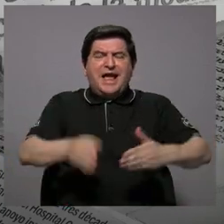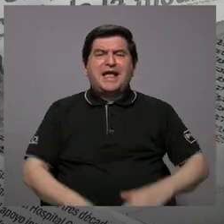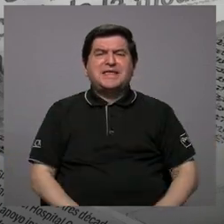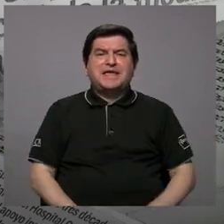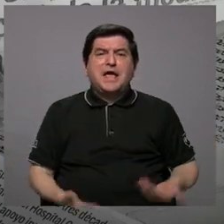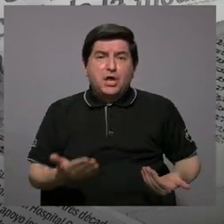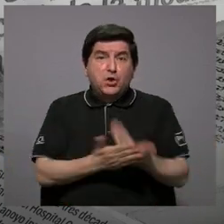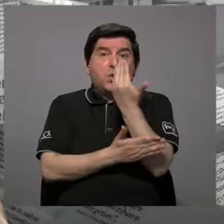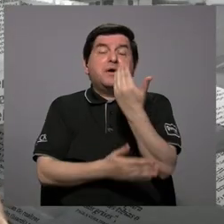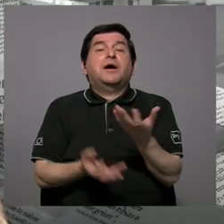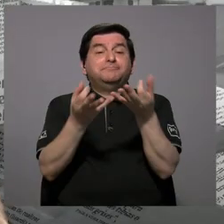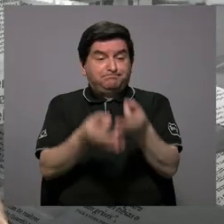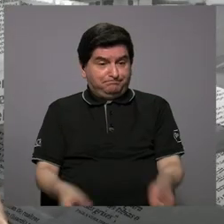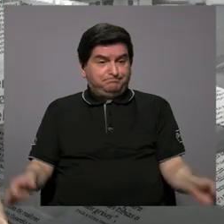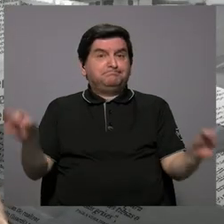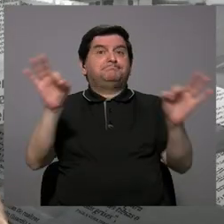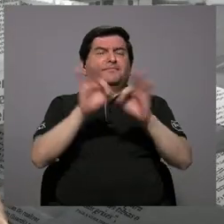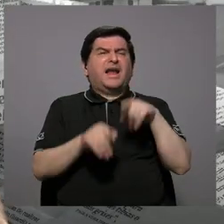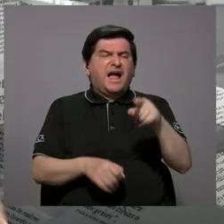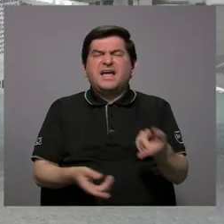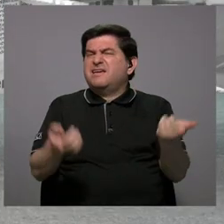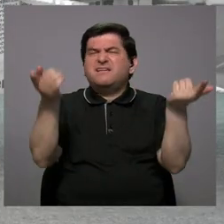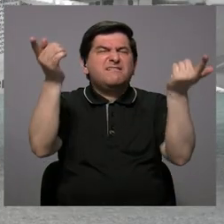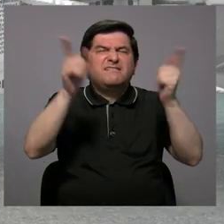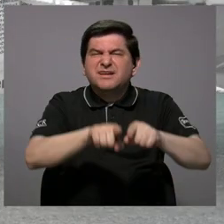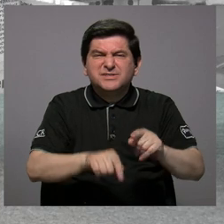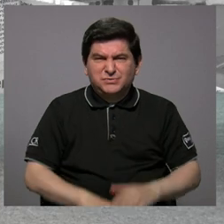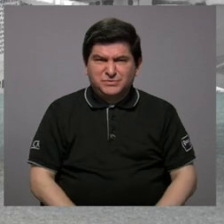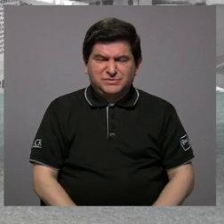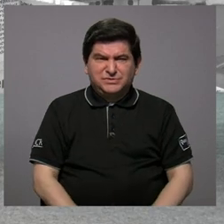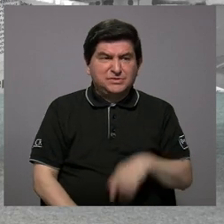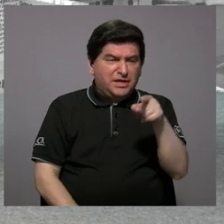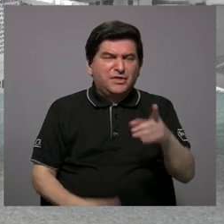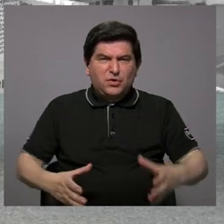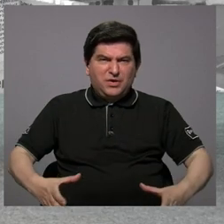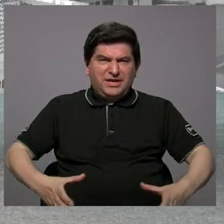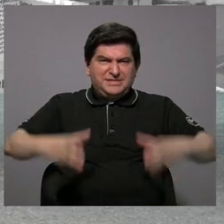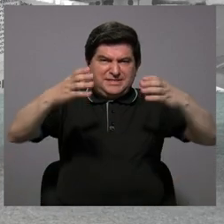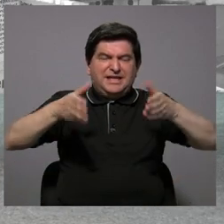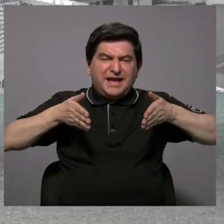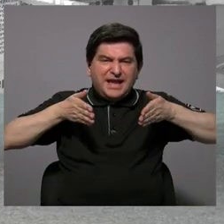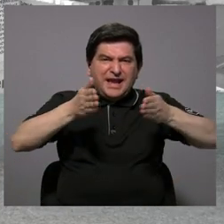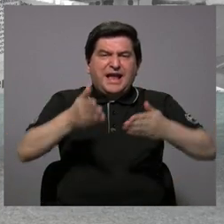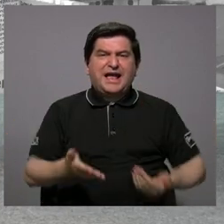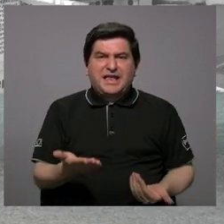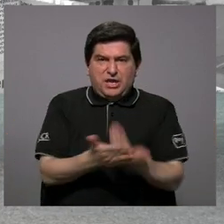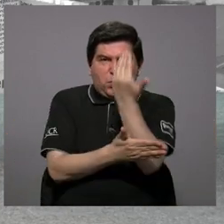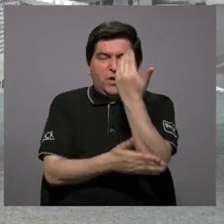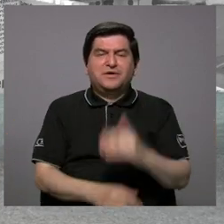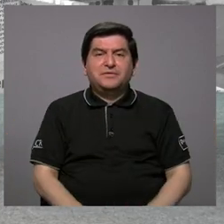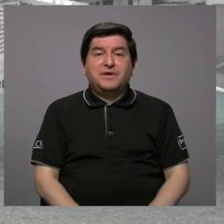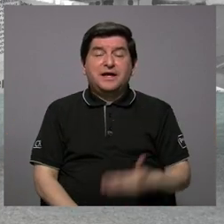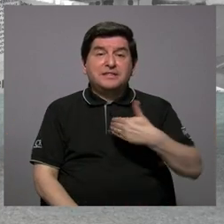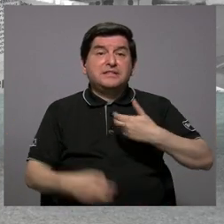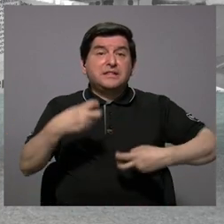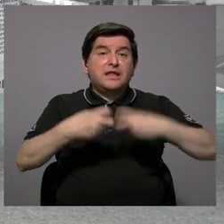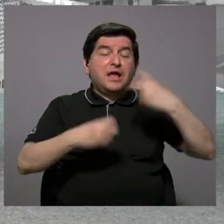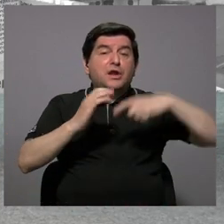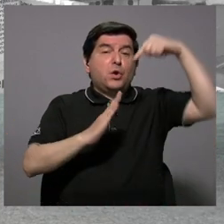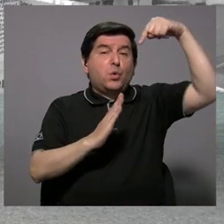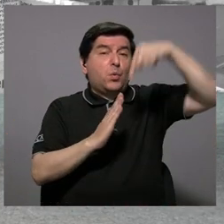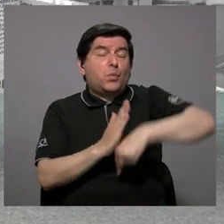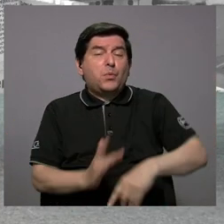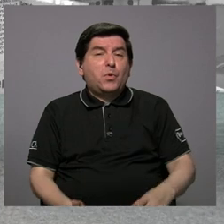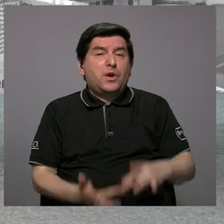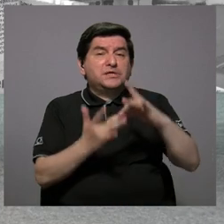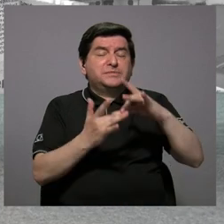Sí, eso es muy importante. ¿Qué pasa con ese tanque de calle nueva? Ese tanque tiene un problema muy grave que es